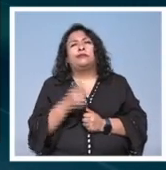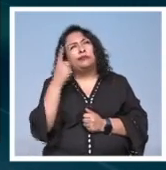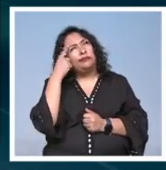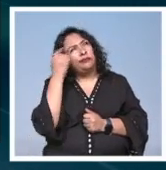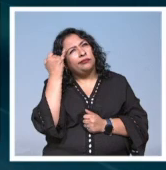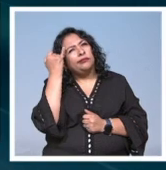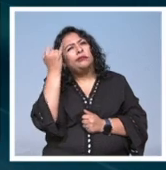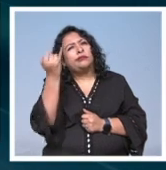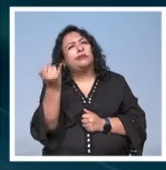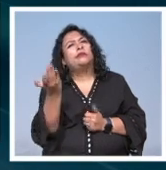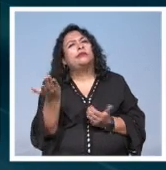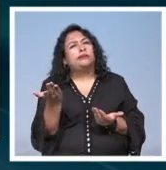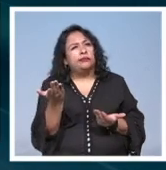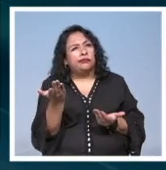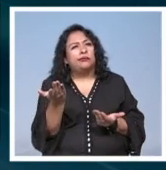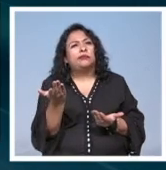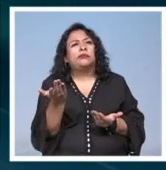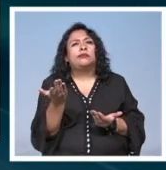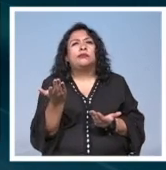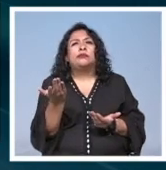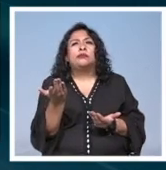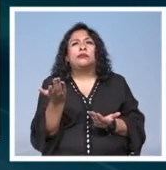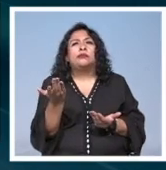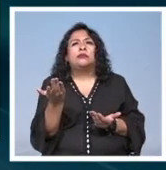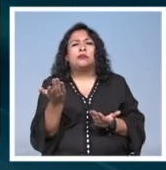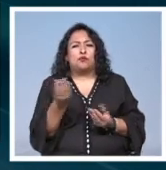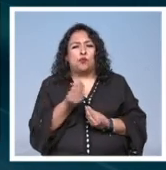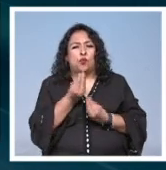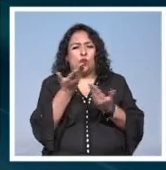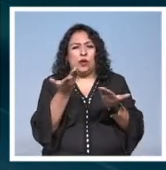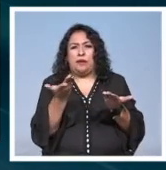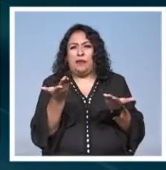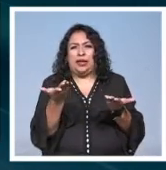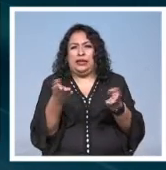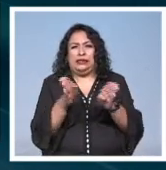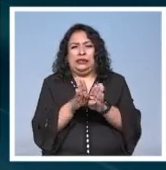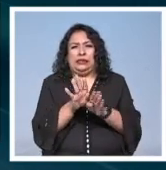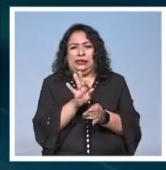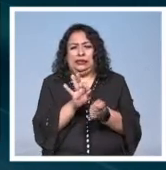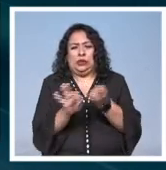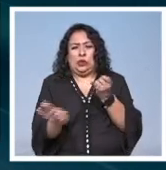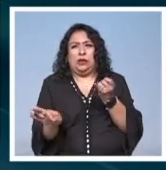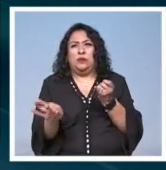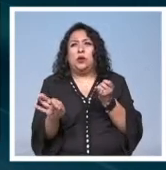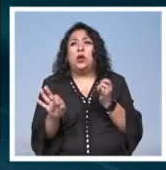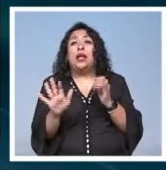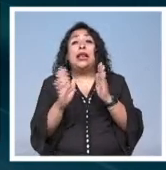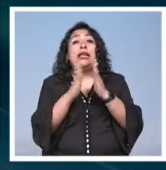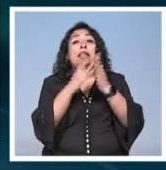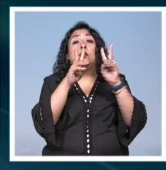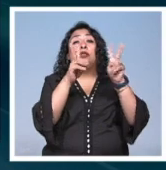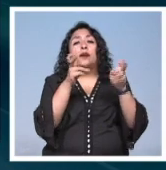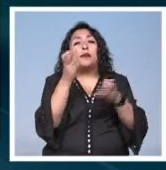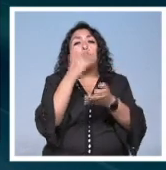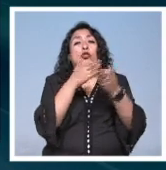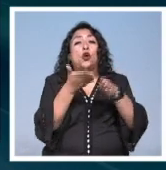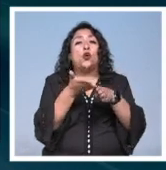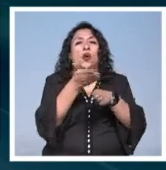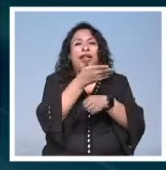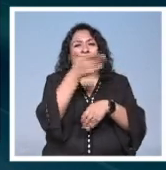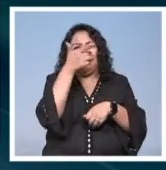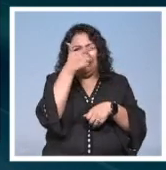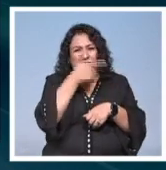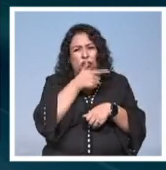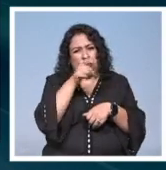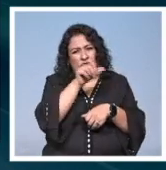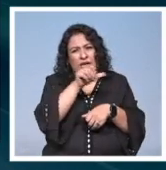cierre de uno de los poemas del libro todo antes de la noche que está